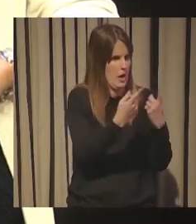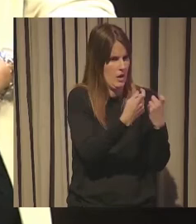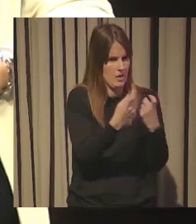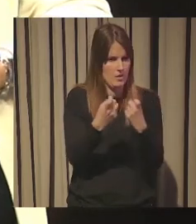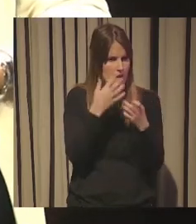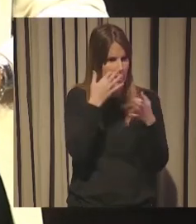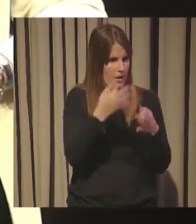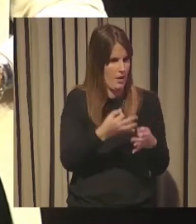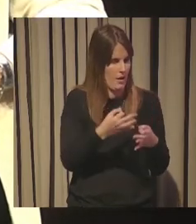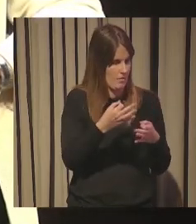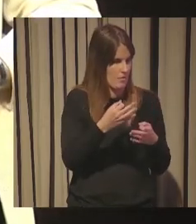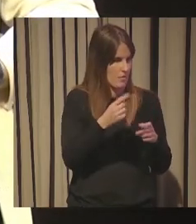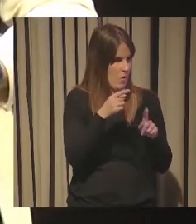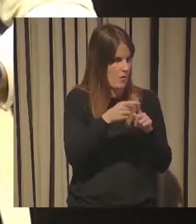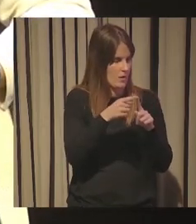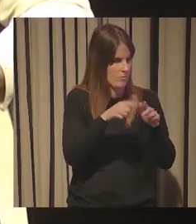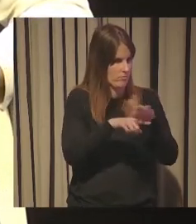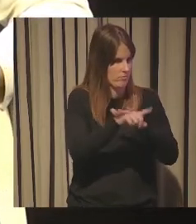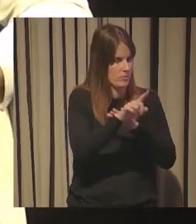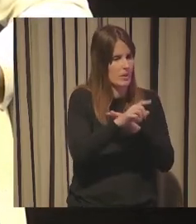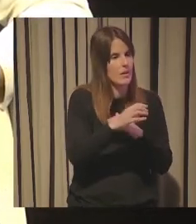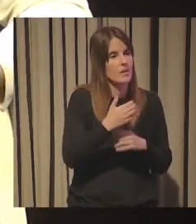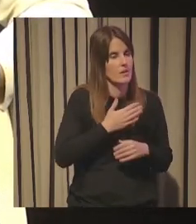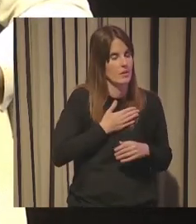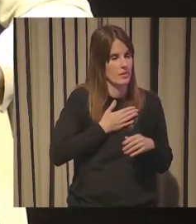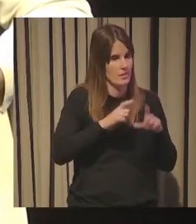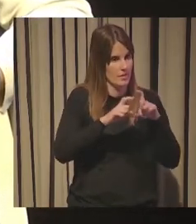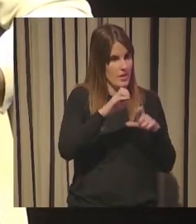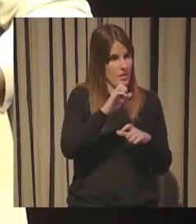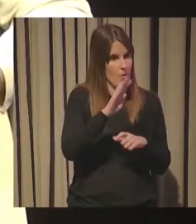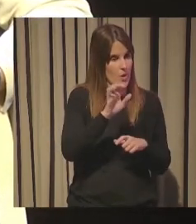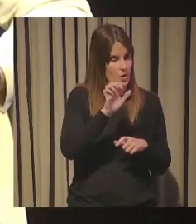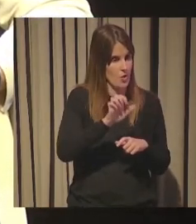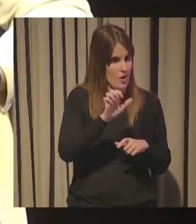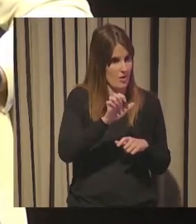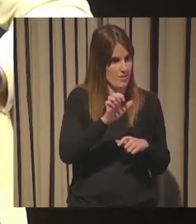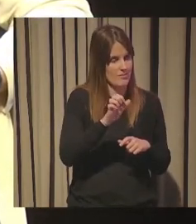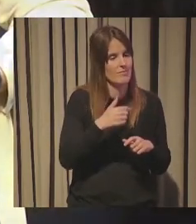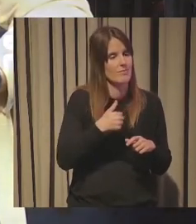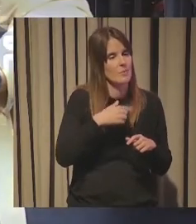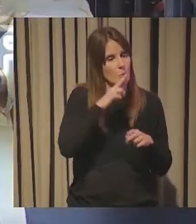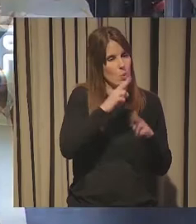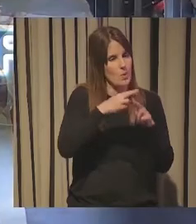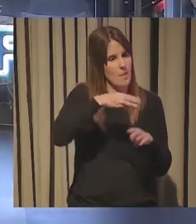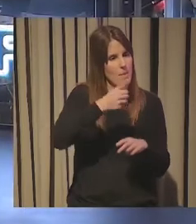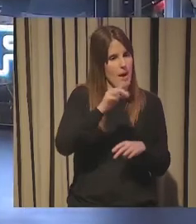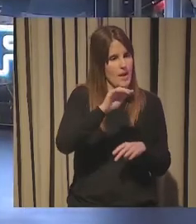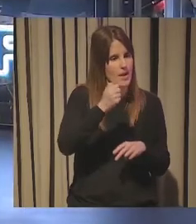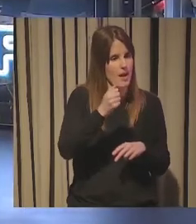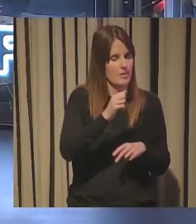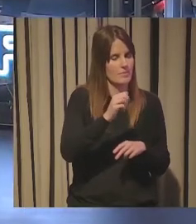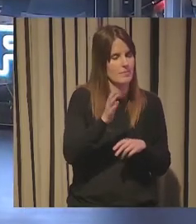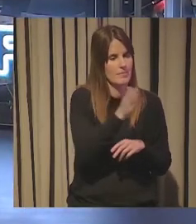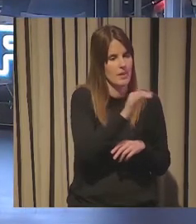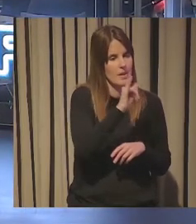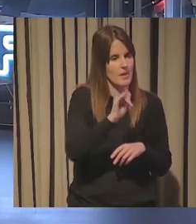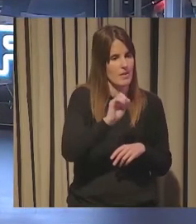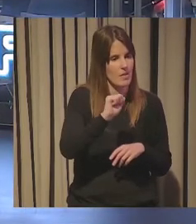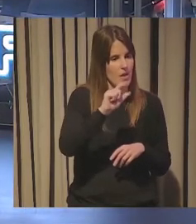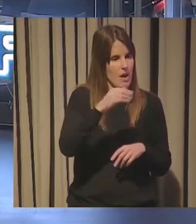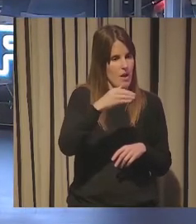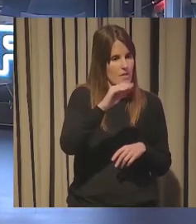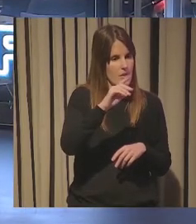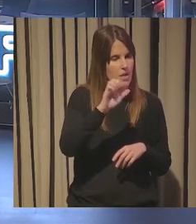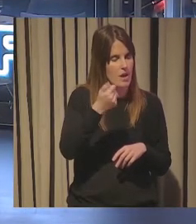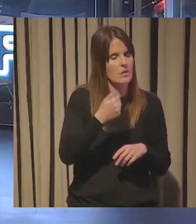prosperar, ¿no? Y desde C4E, yo no me he presentado pero soy María Zalvidea del equipo de C4E, siempre decimos, ¿no? Que somos, bueno,